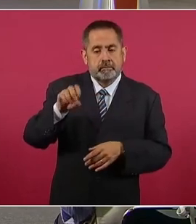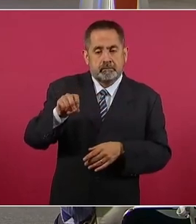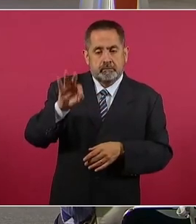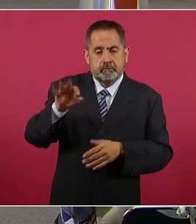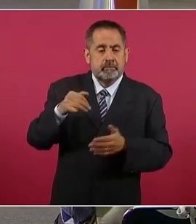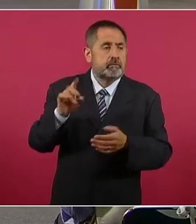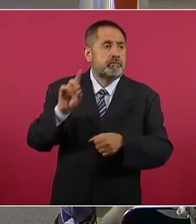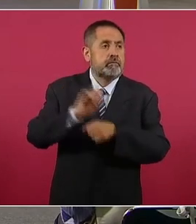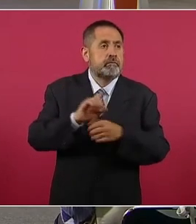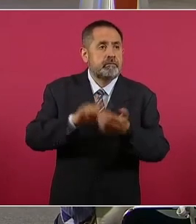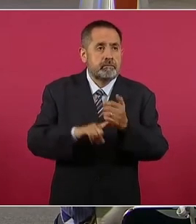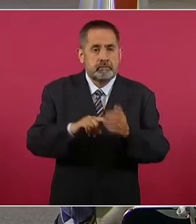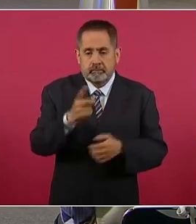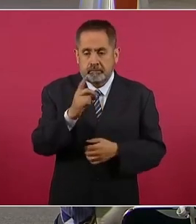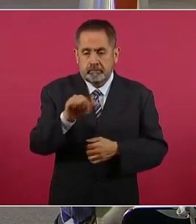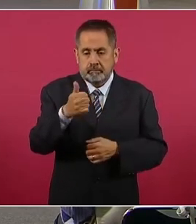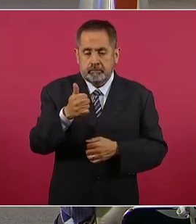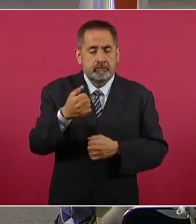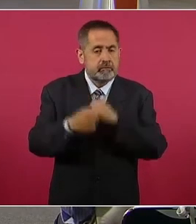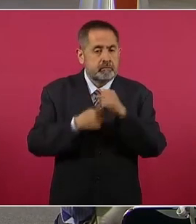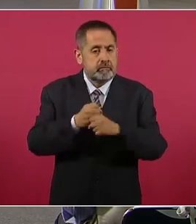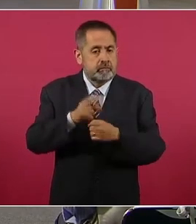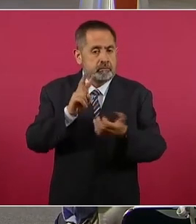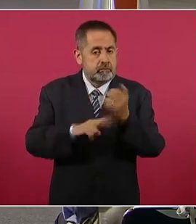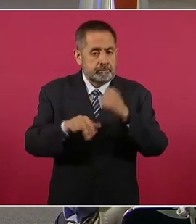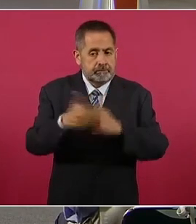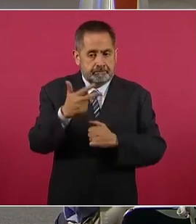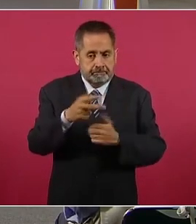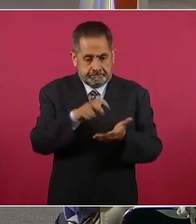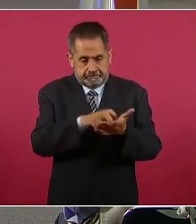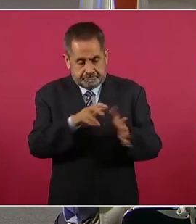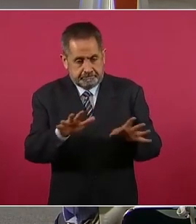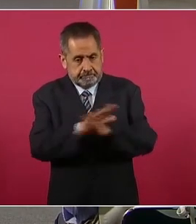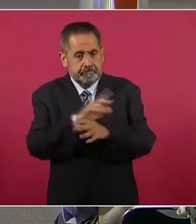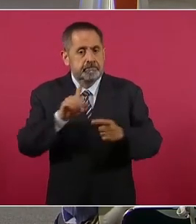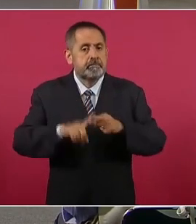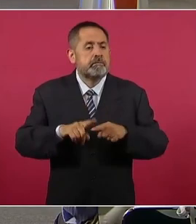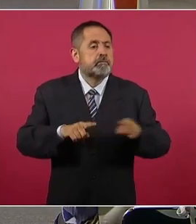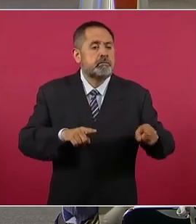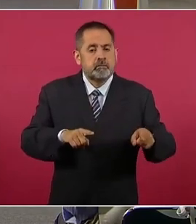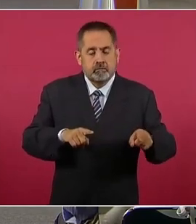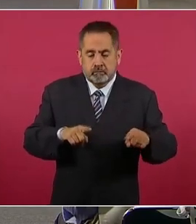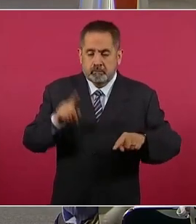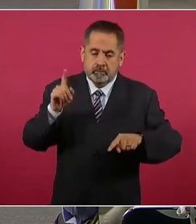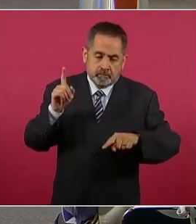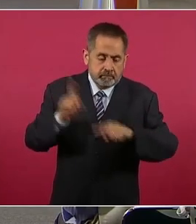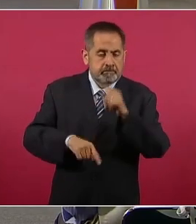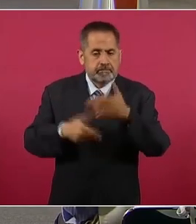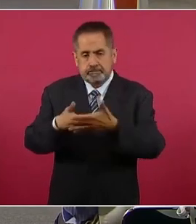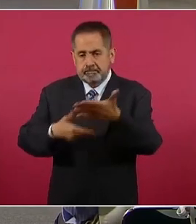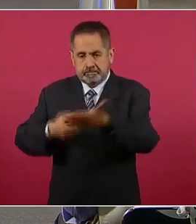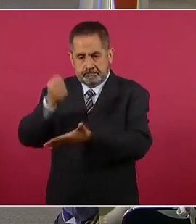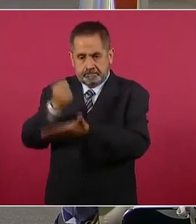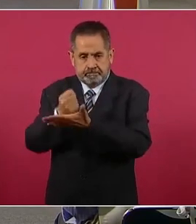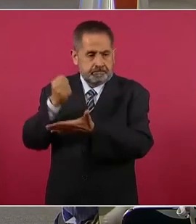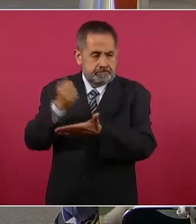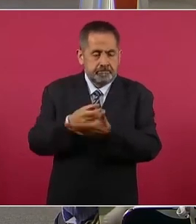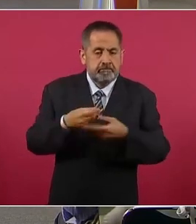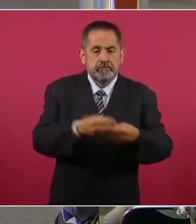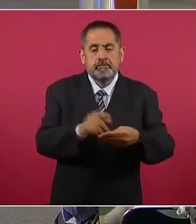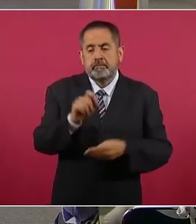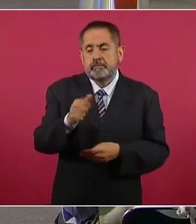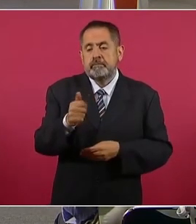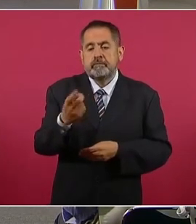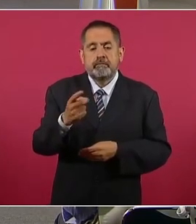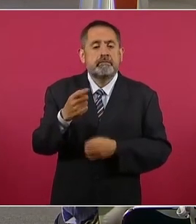la Federación el 11 de diciembre de 2013 fue modificada por la Presidencia mediante dos decretos del 26 de